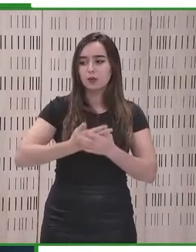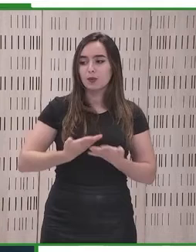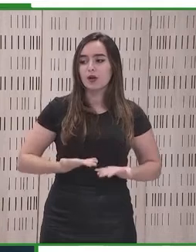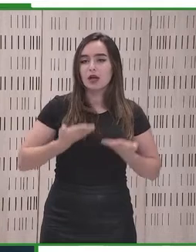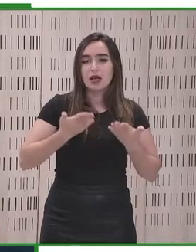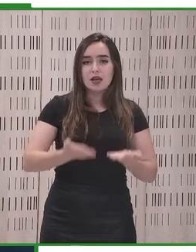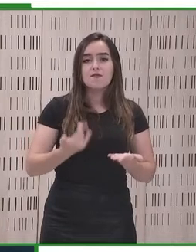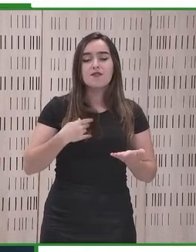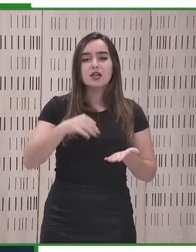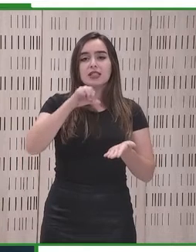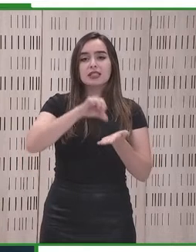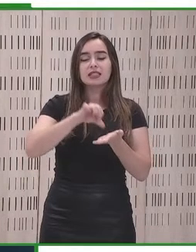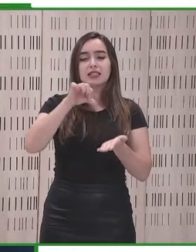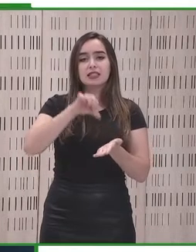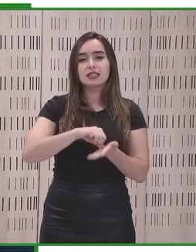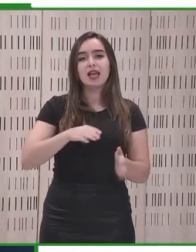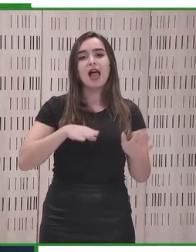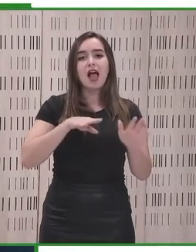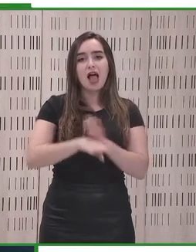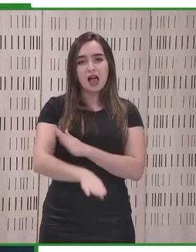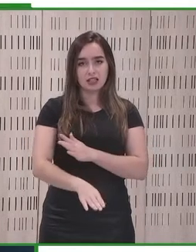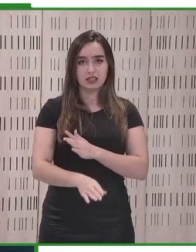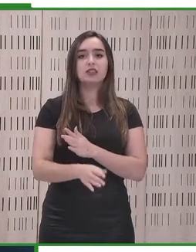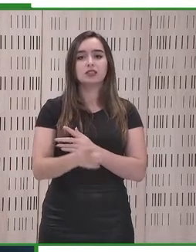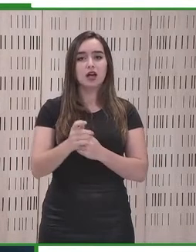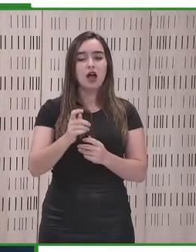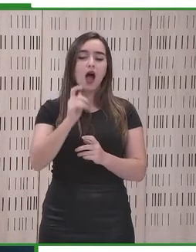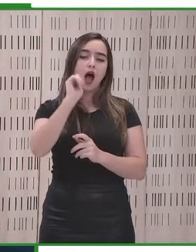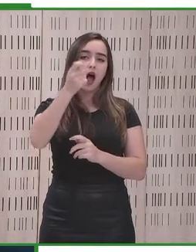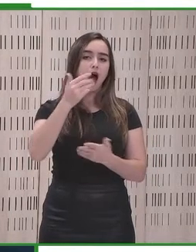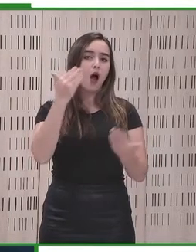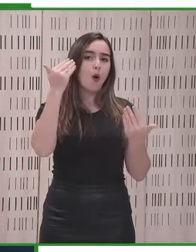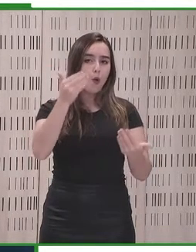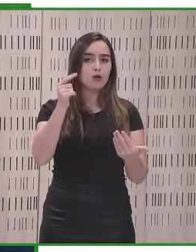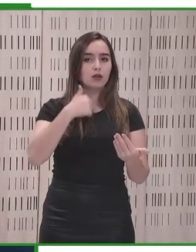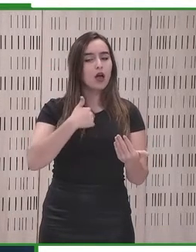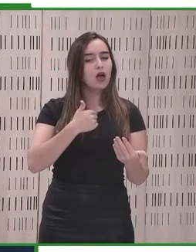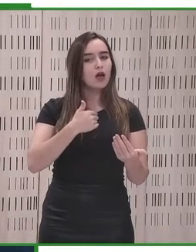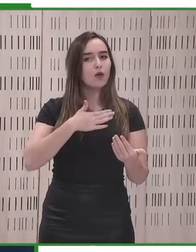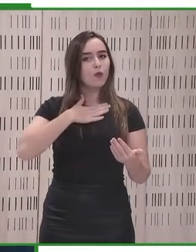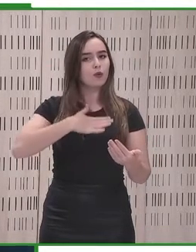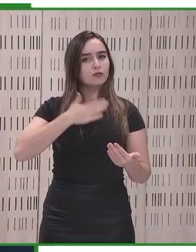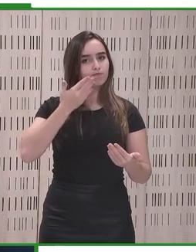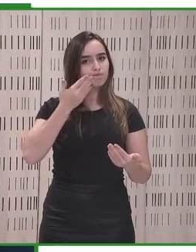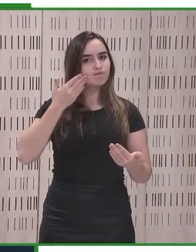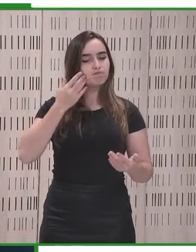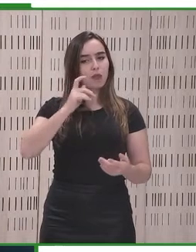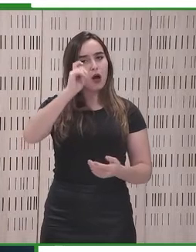Europea y se refiere a la accesibilidad y a un